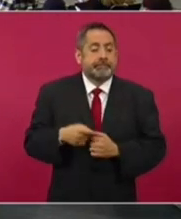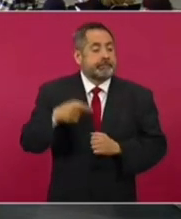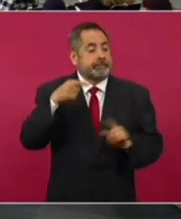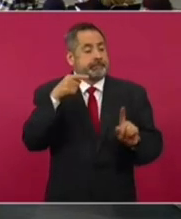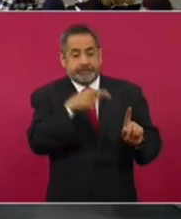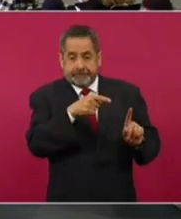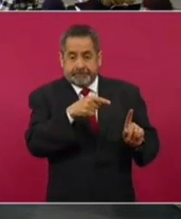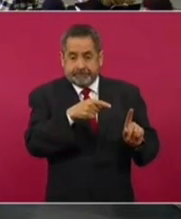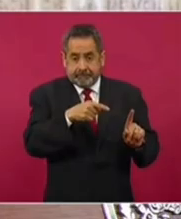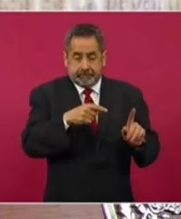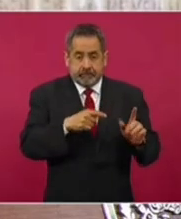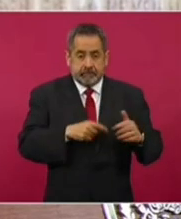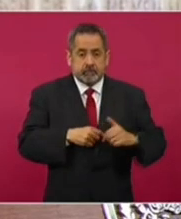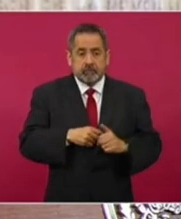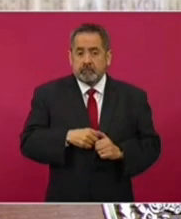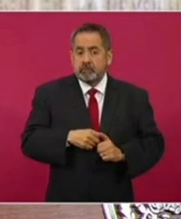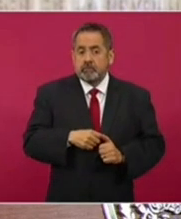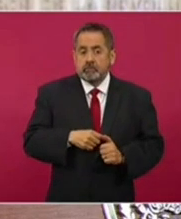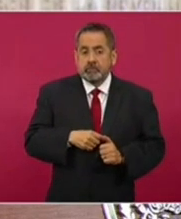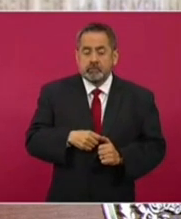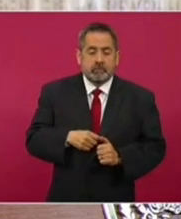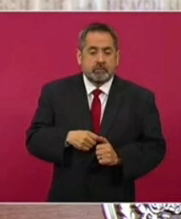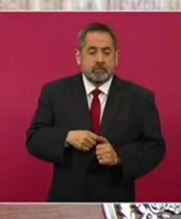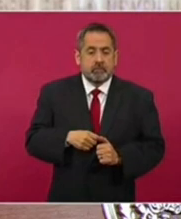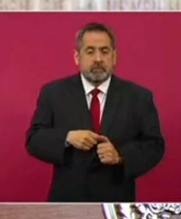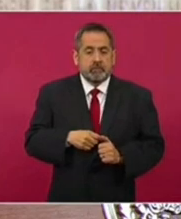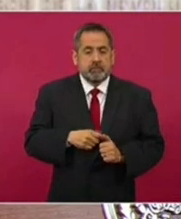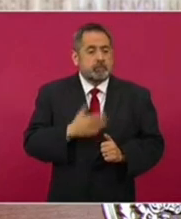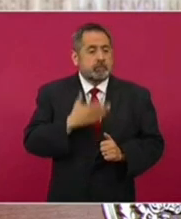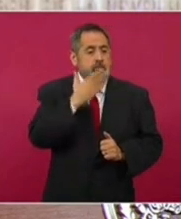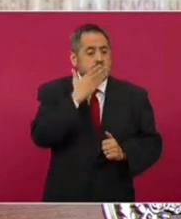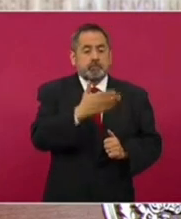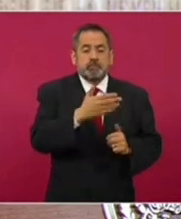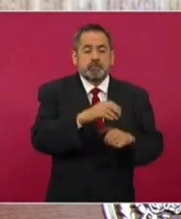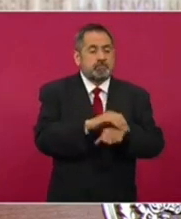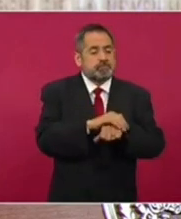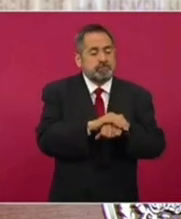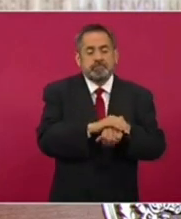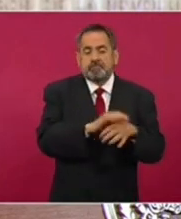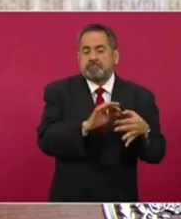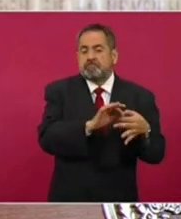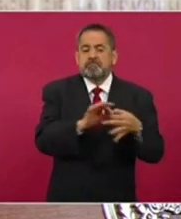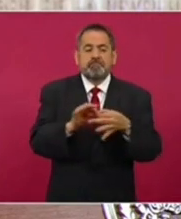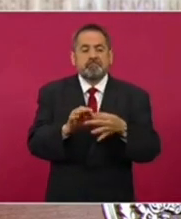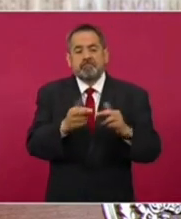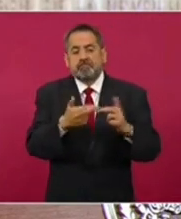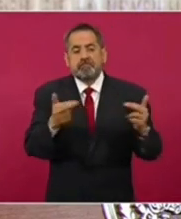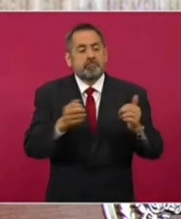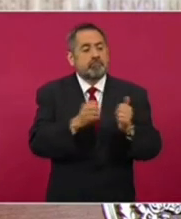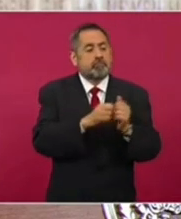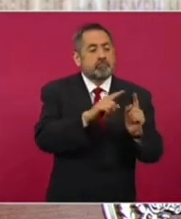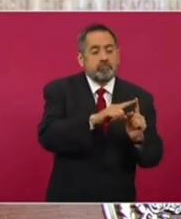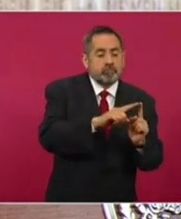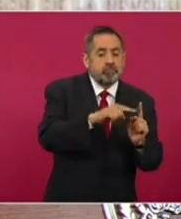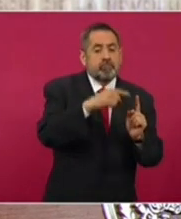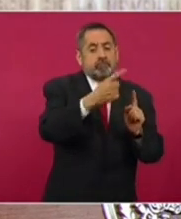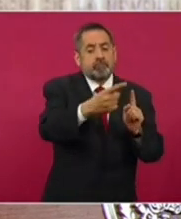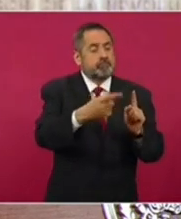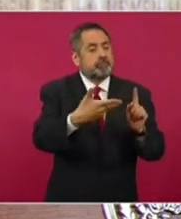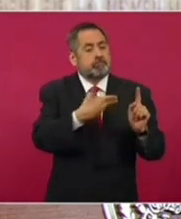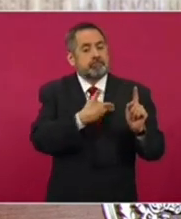una relación de amistad con el presidente